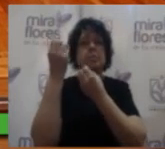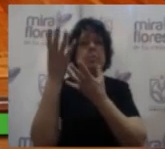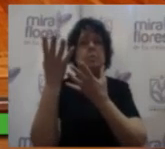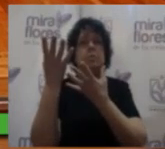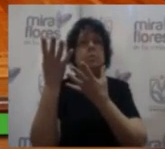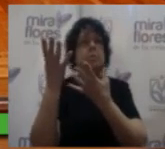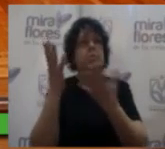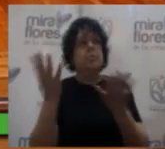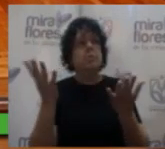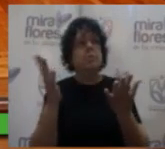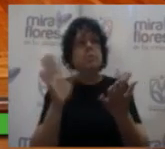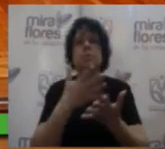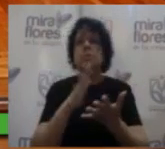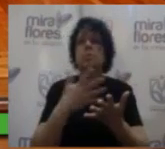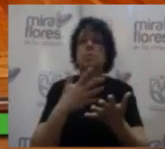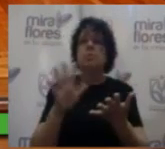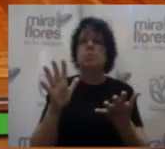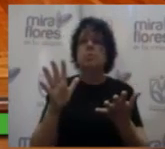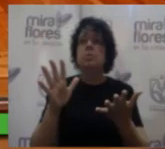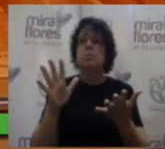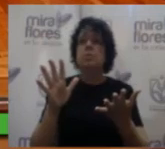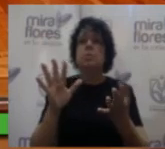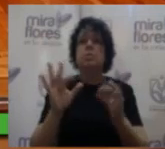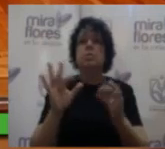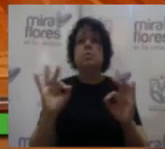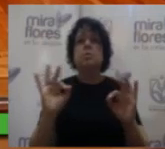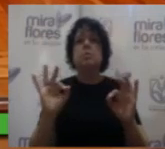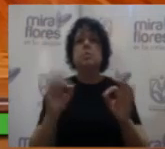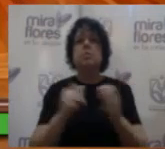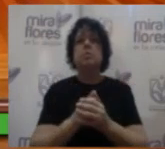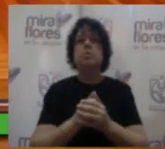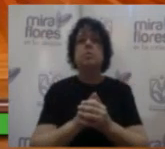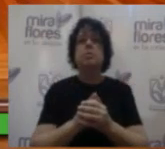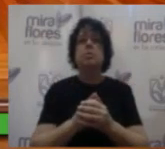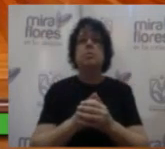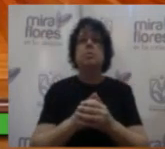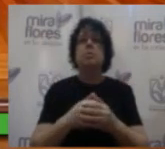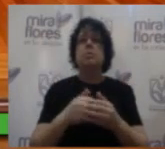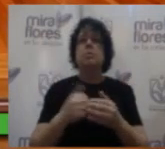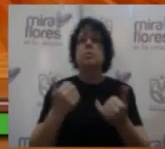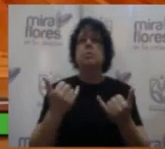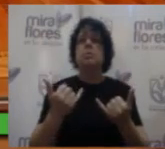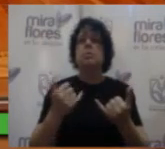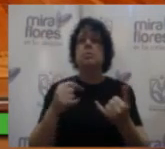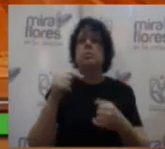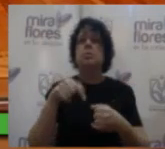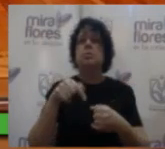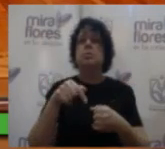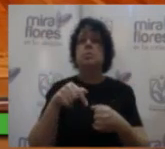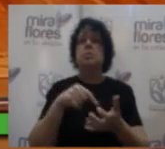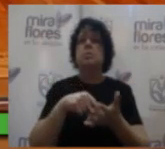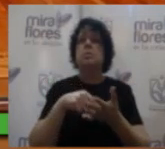si hubiese algún informe No teniendo informes procederemos a ir a lo que es orden del día Orden del día, por favor